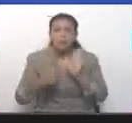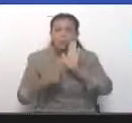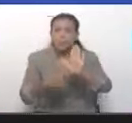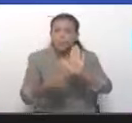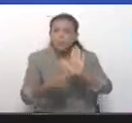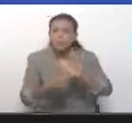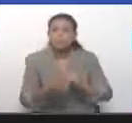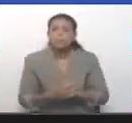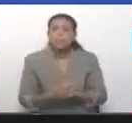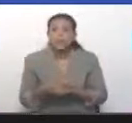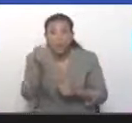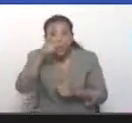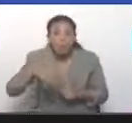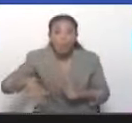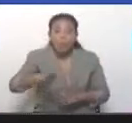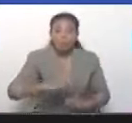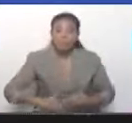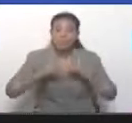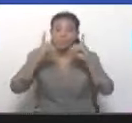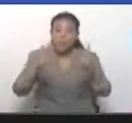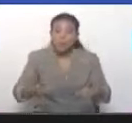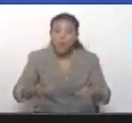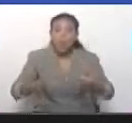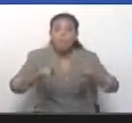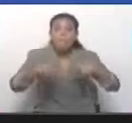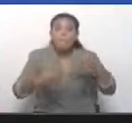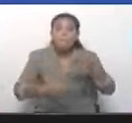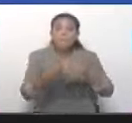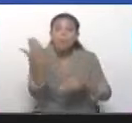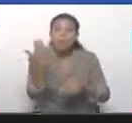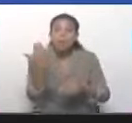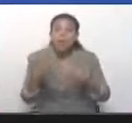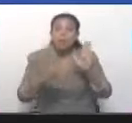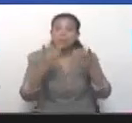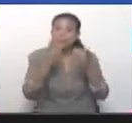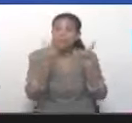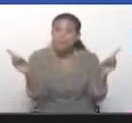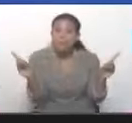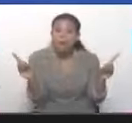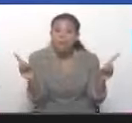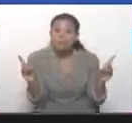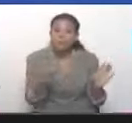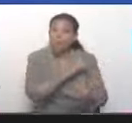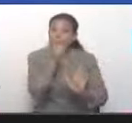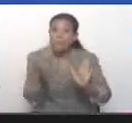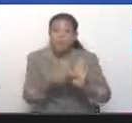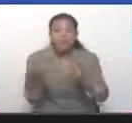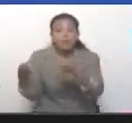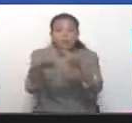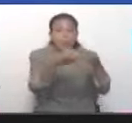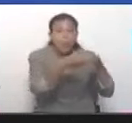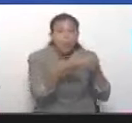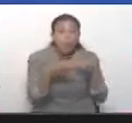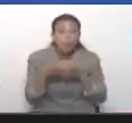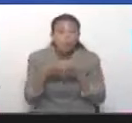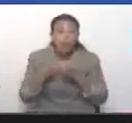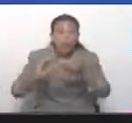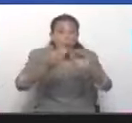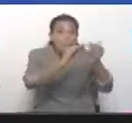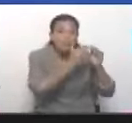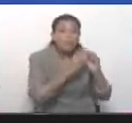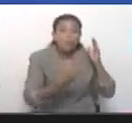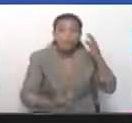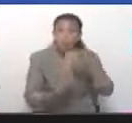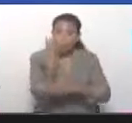que nuestro pueblo decidió ir a un modelo de democratización absoluto de las organizaciones sindicales del país, lo